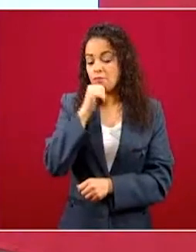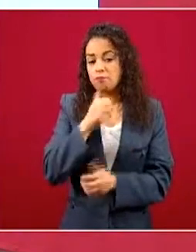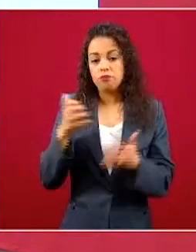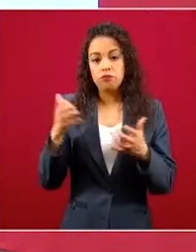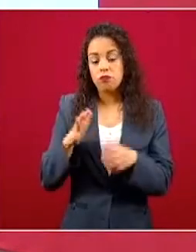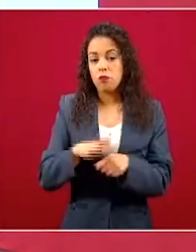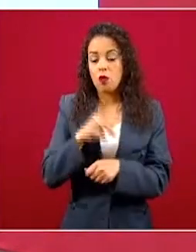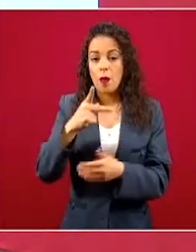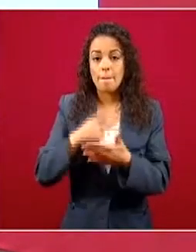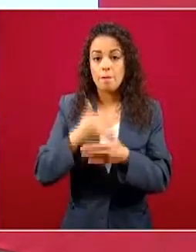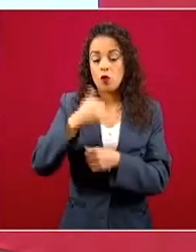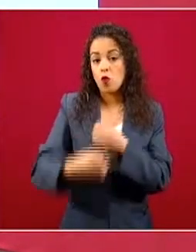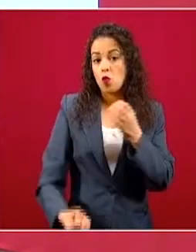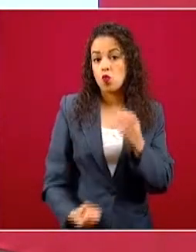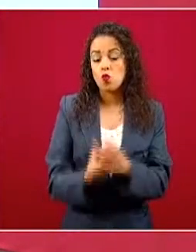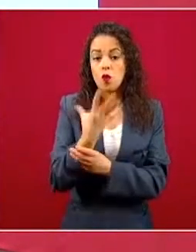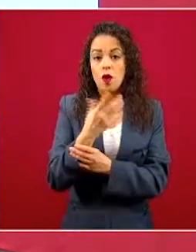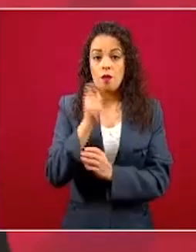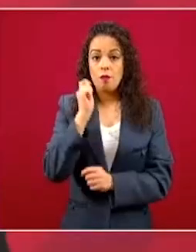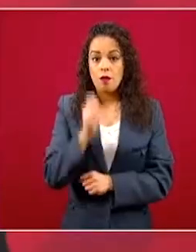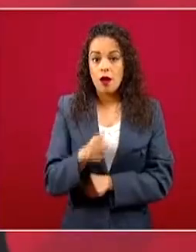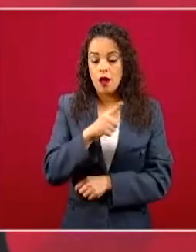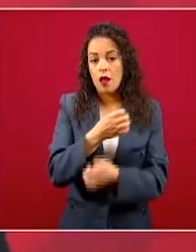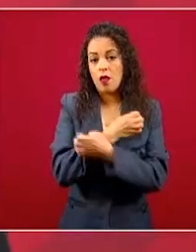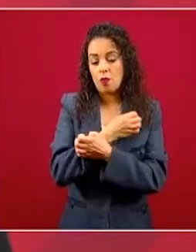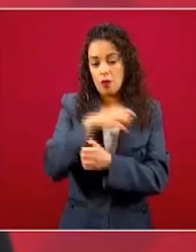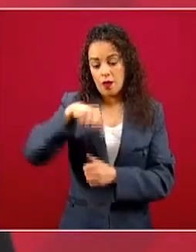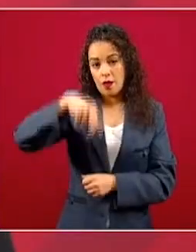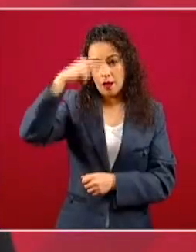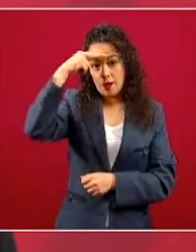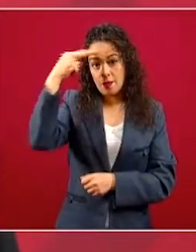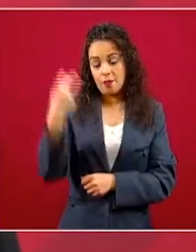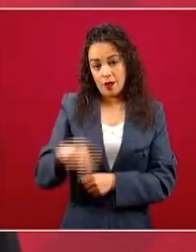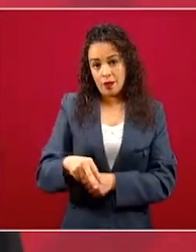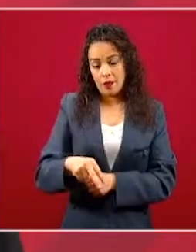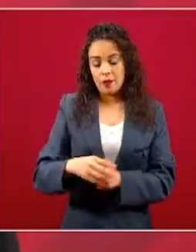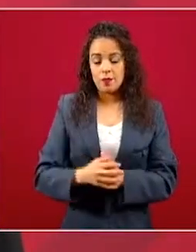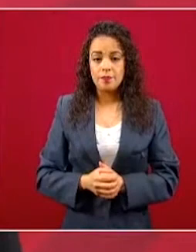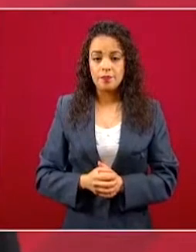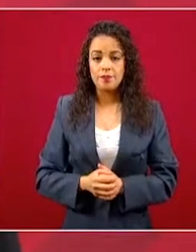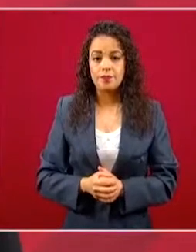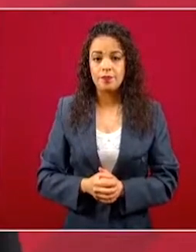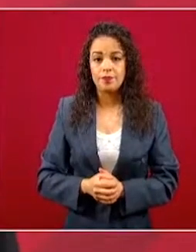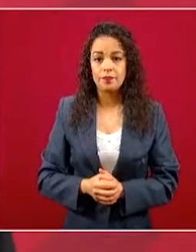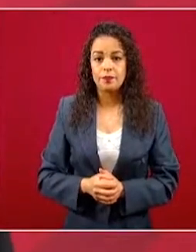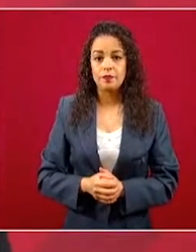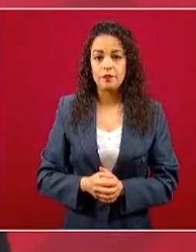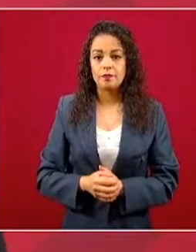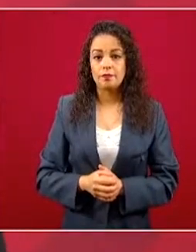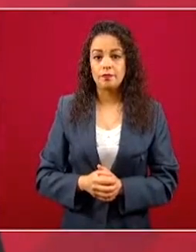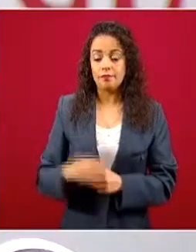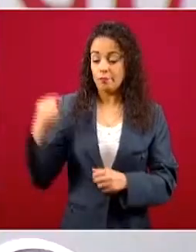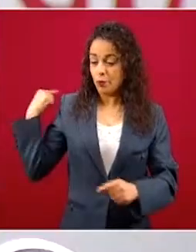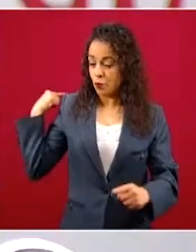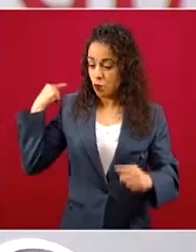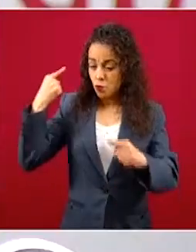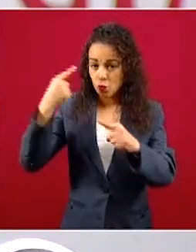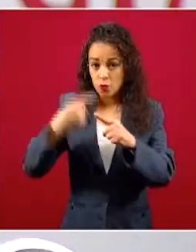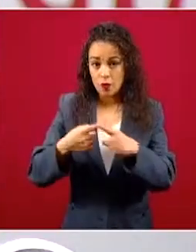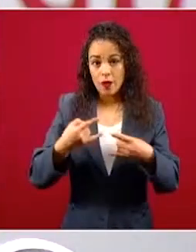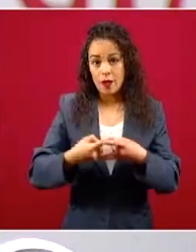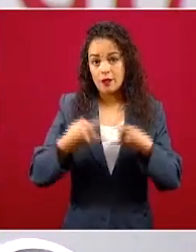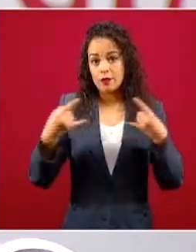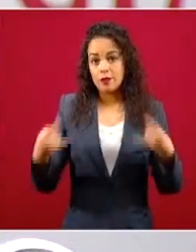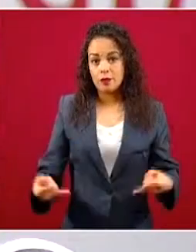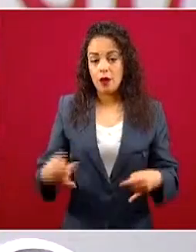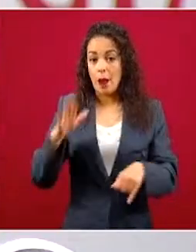un proyecto inédito de la educación mexicana. Uno de los mayores desafíos de la historia para el sistema educativo